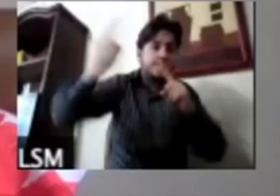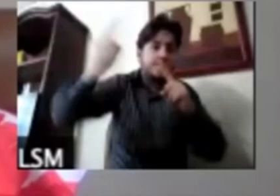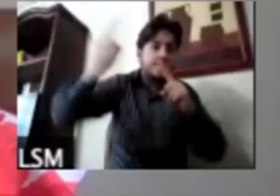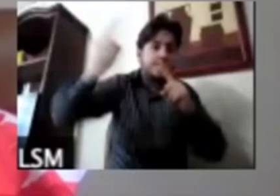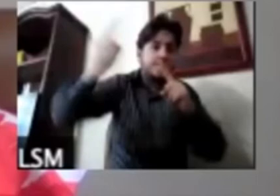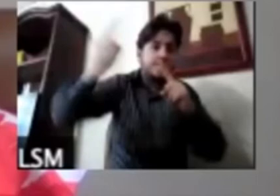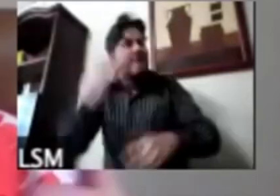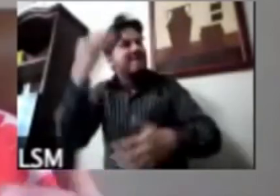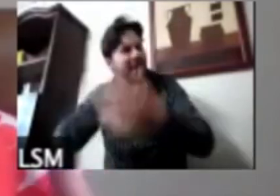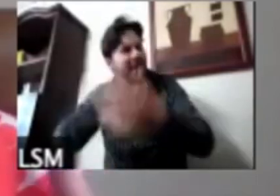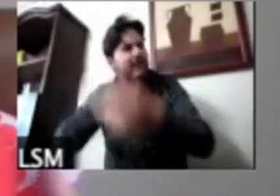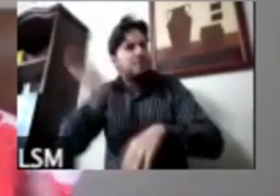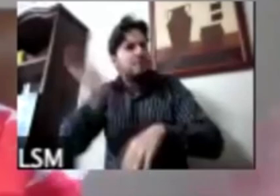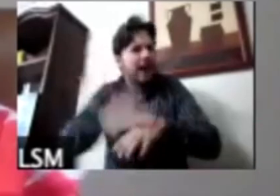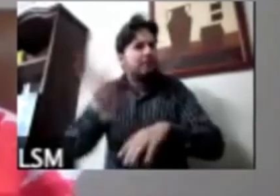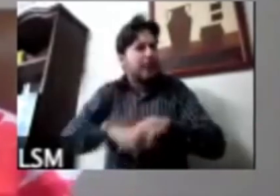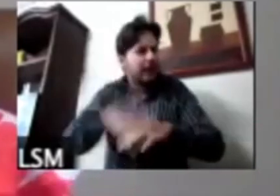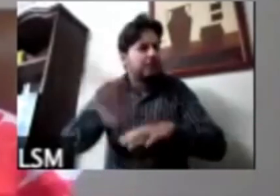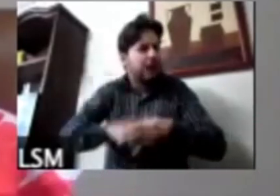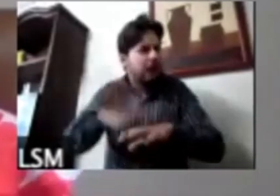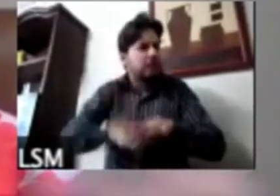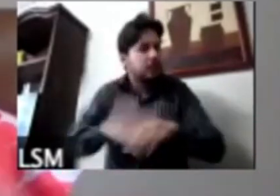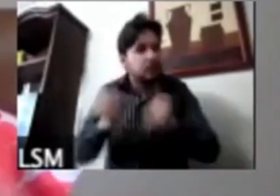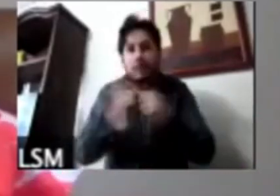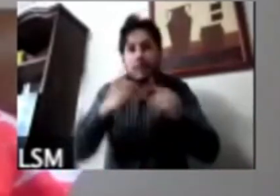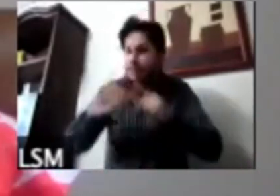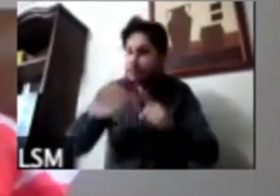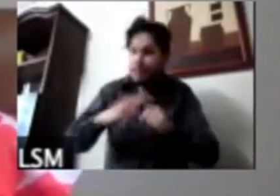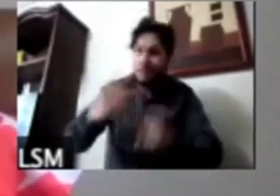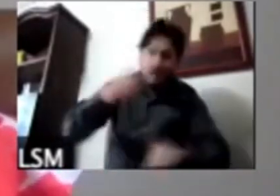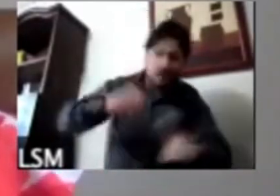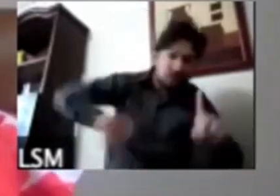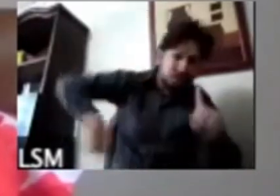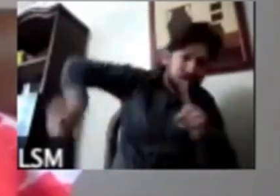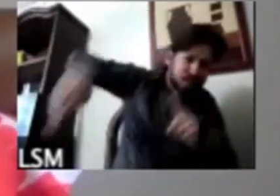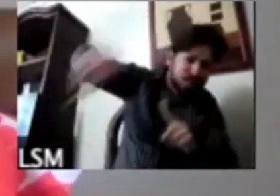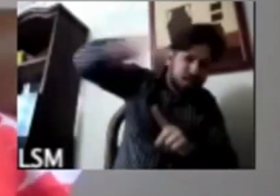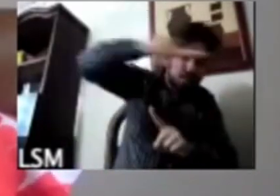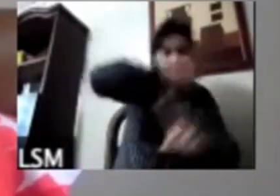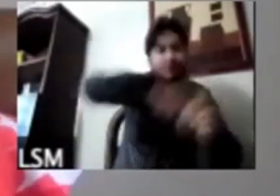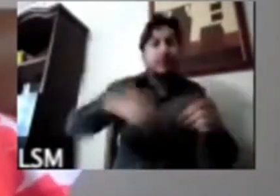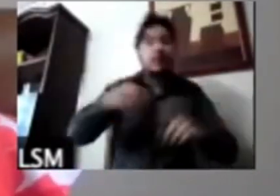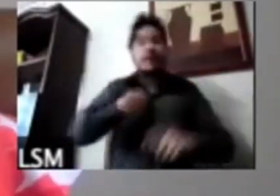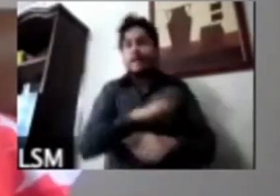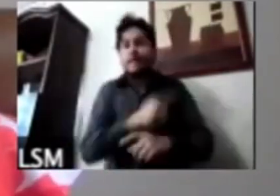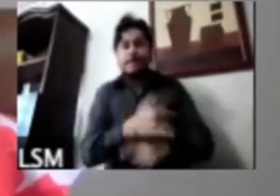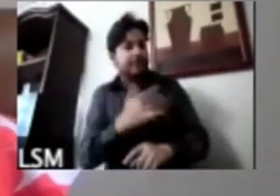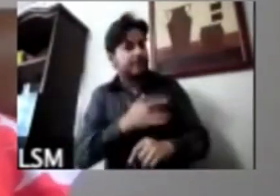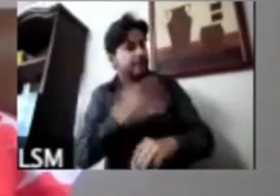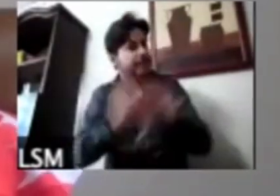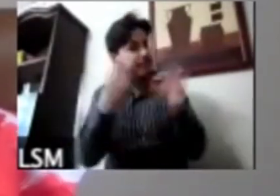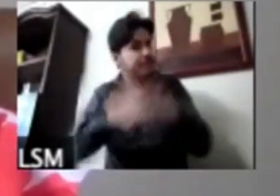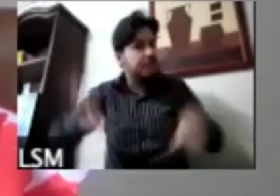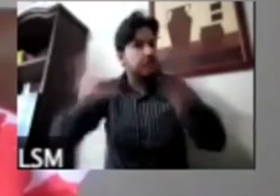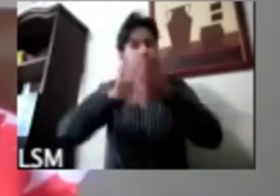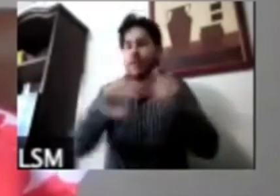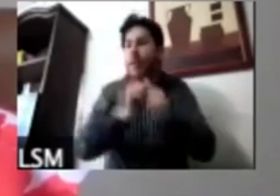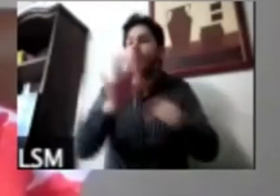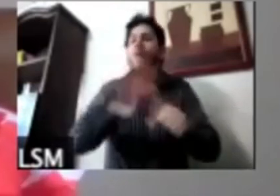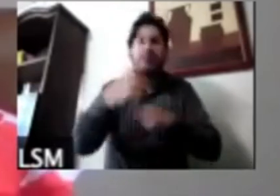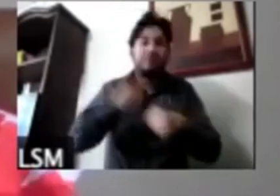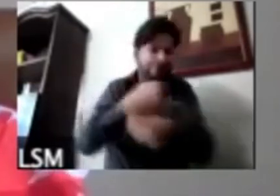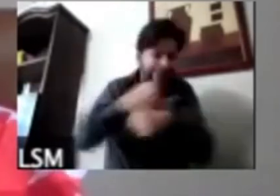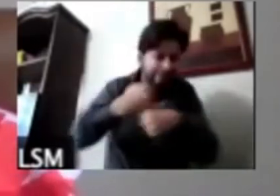tiempo que nos va diciendo cómo va cambiando el panorama general nos parece muy importante tener información de un estudio longitudinal